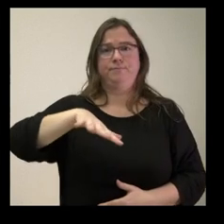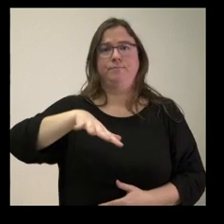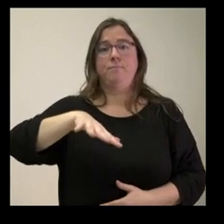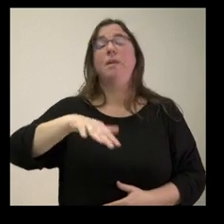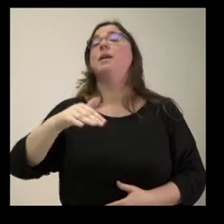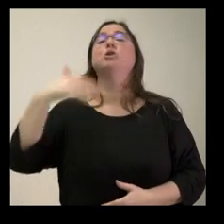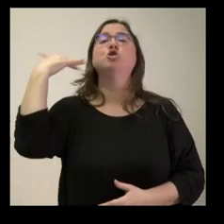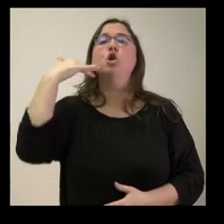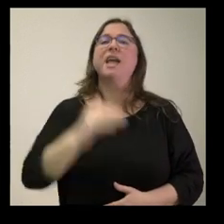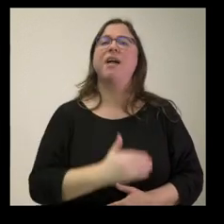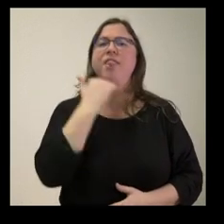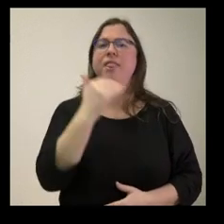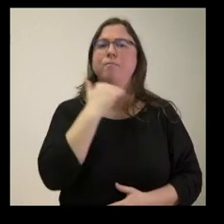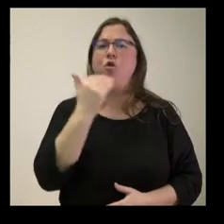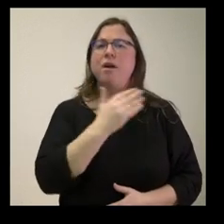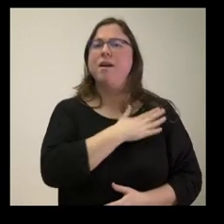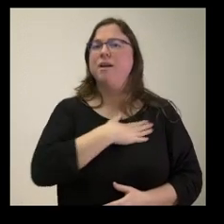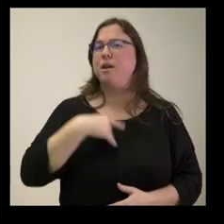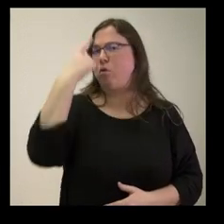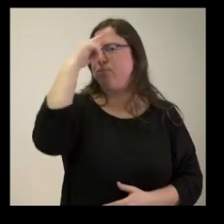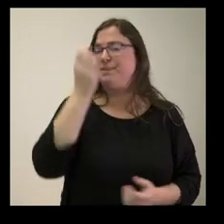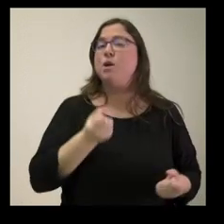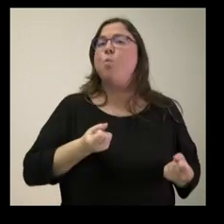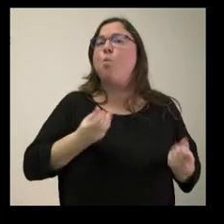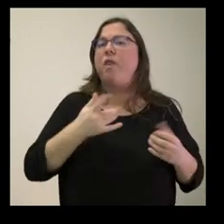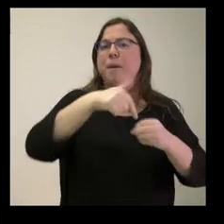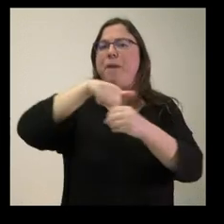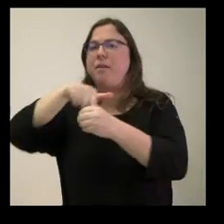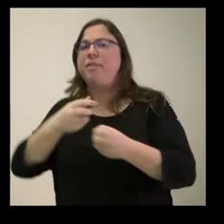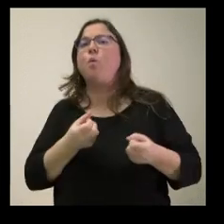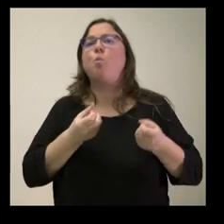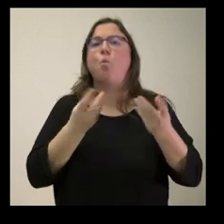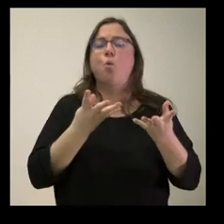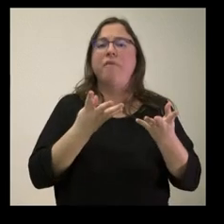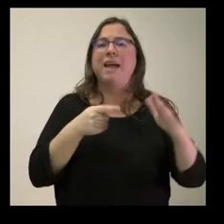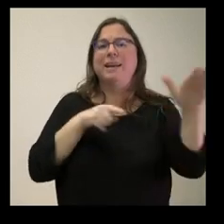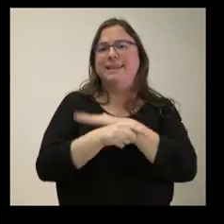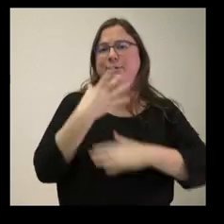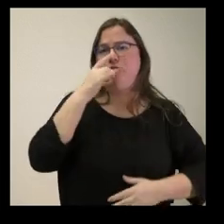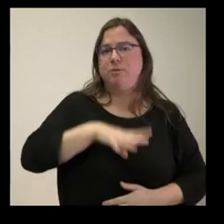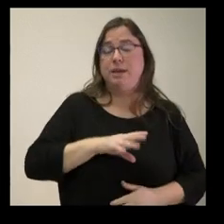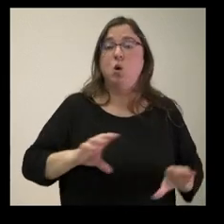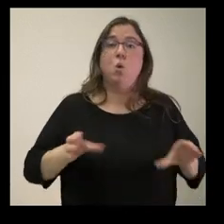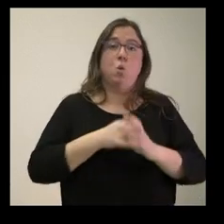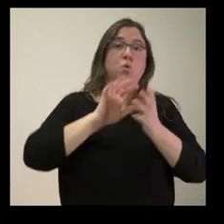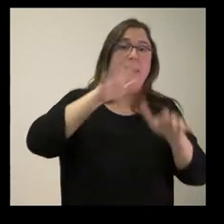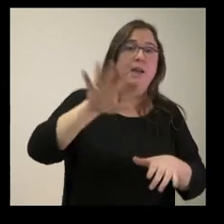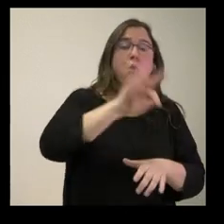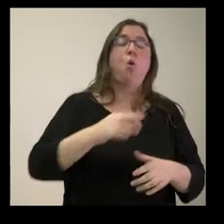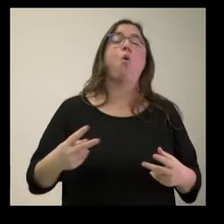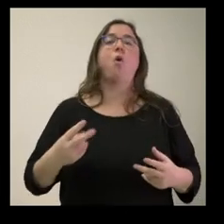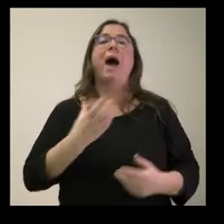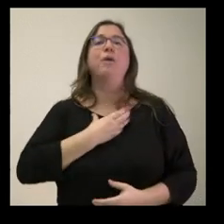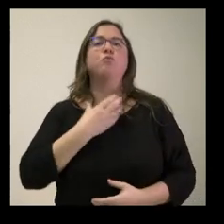en Zamora. Entonces, me gustaría a saber cuántas plazas son, quién las va a gestionar, si las gestiona la Junta, las gestiona los ayuntamientos